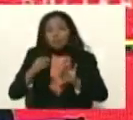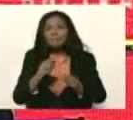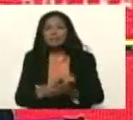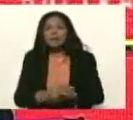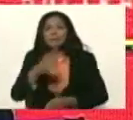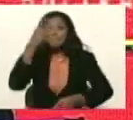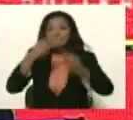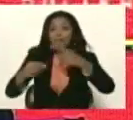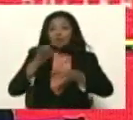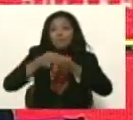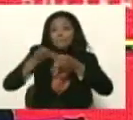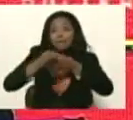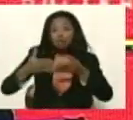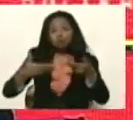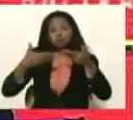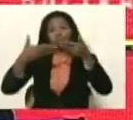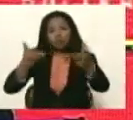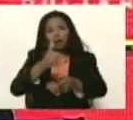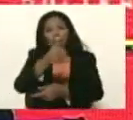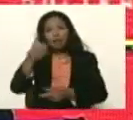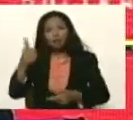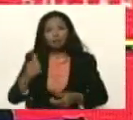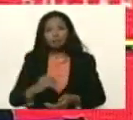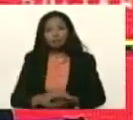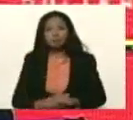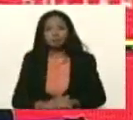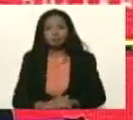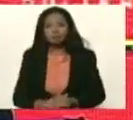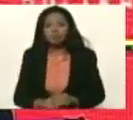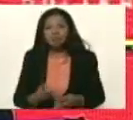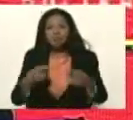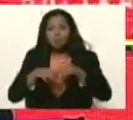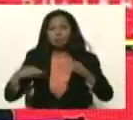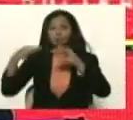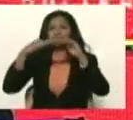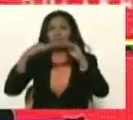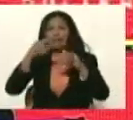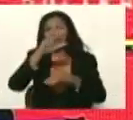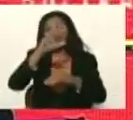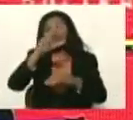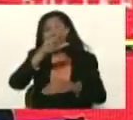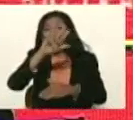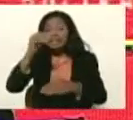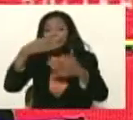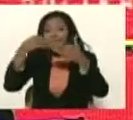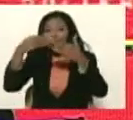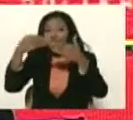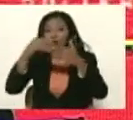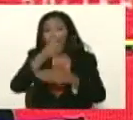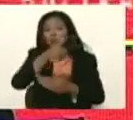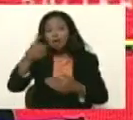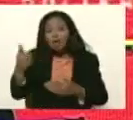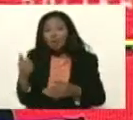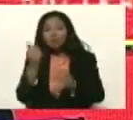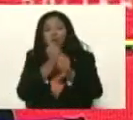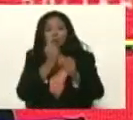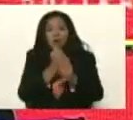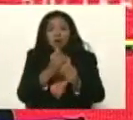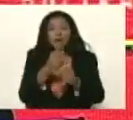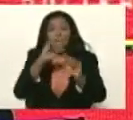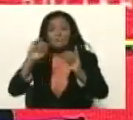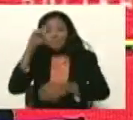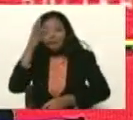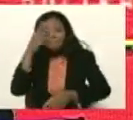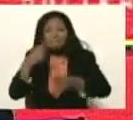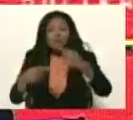medio petro, medio petro, que equivalente en dólares, son 30 dólares, por trabajador, para que con ese